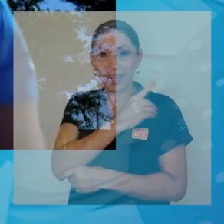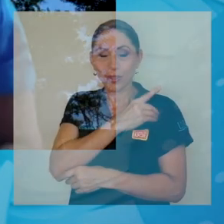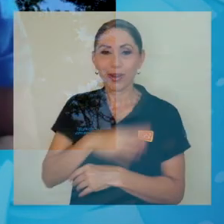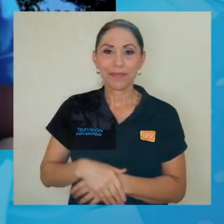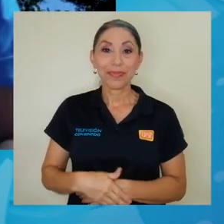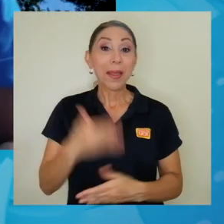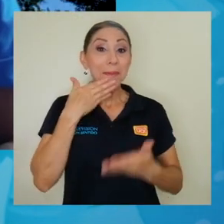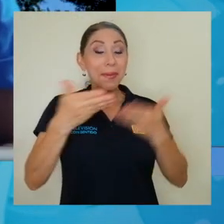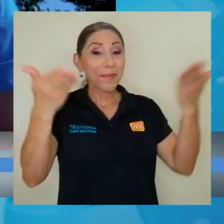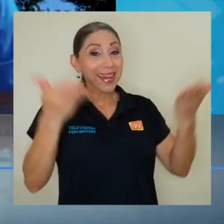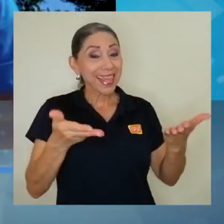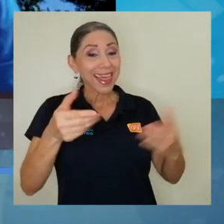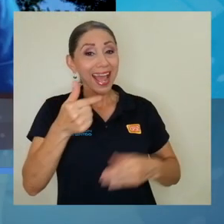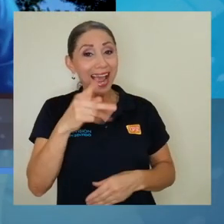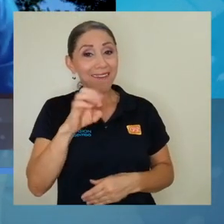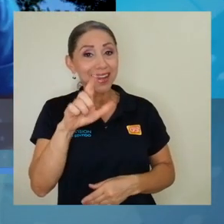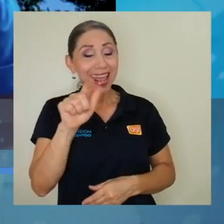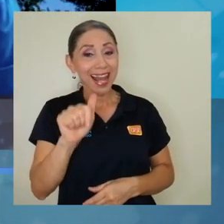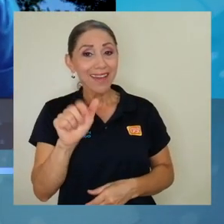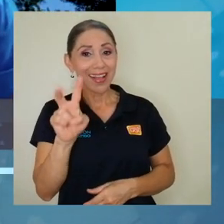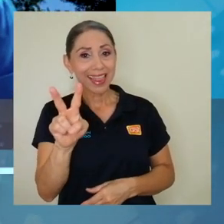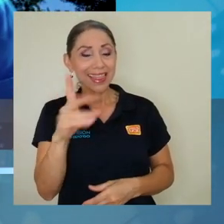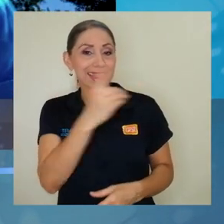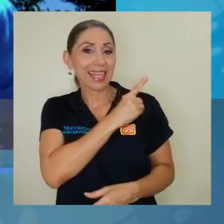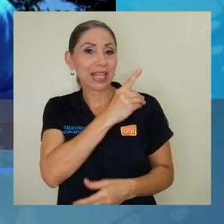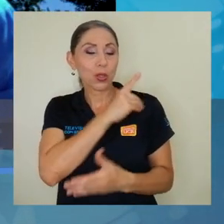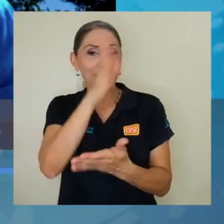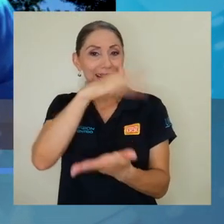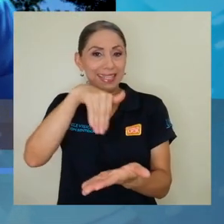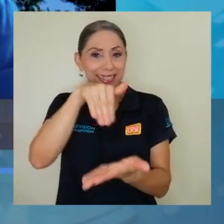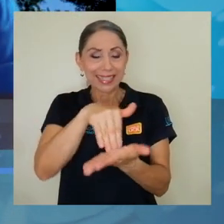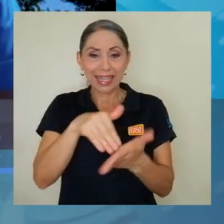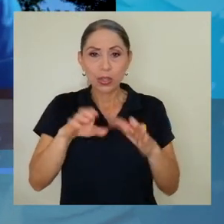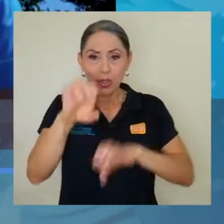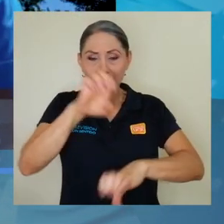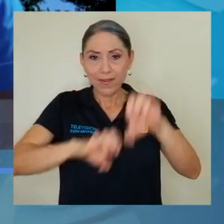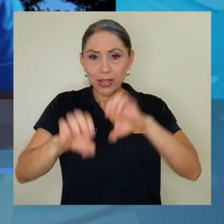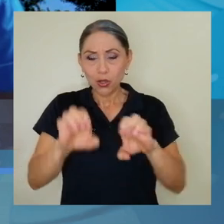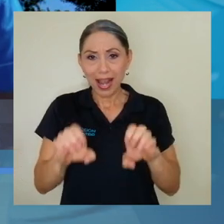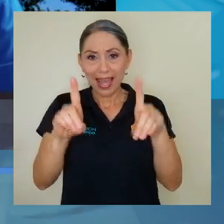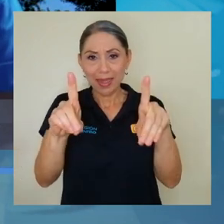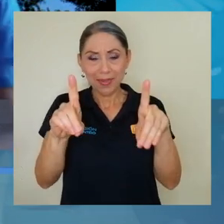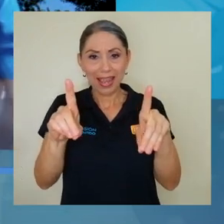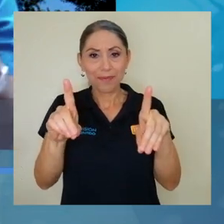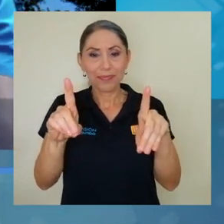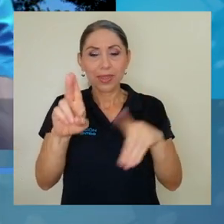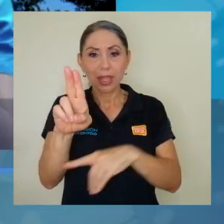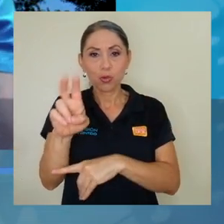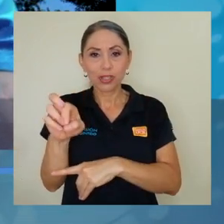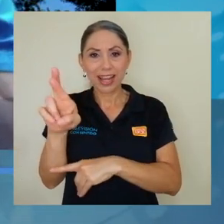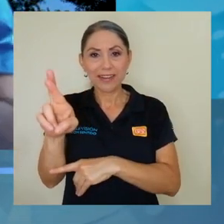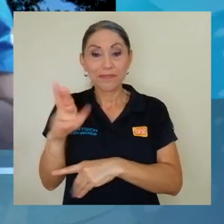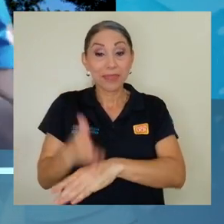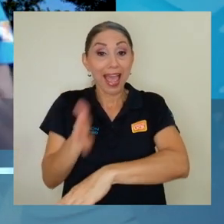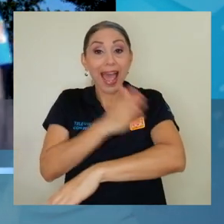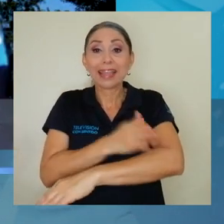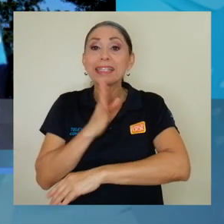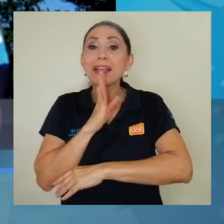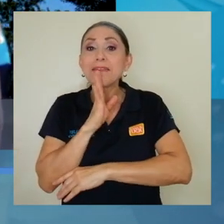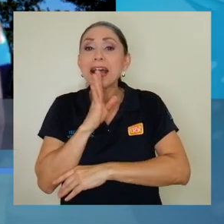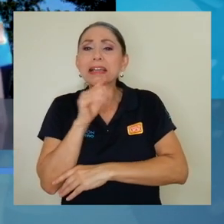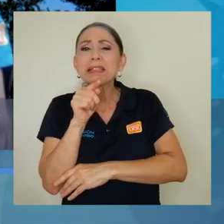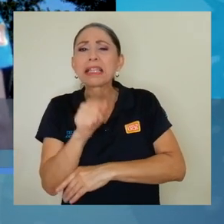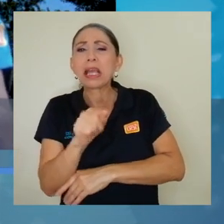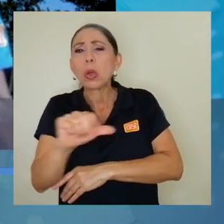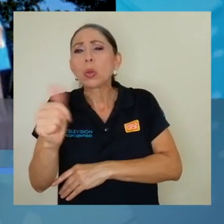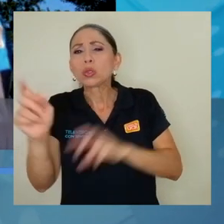Bienvenida desde la U, Gabriela Valverde, directora del Centro de Evaluación Académica de la UCR. Gabriela, antes de conversar de otros